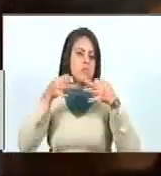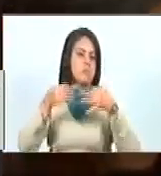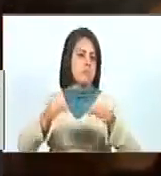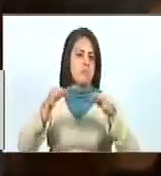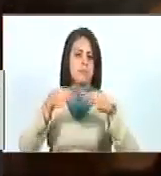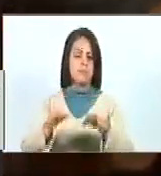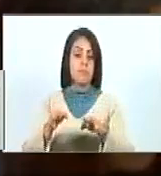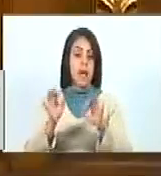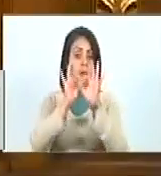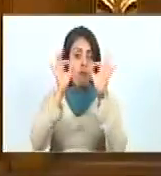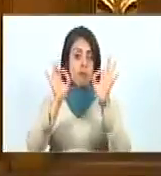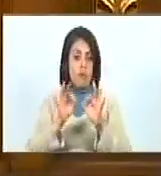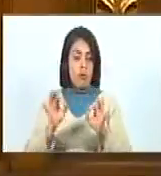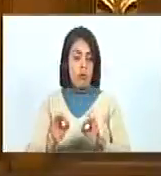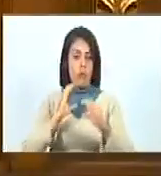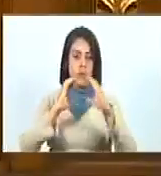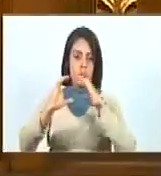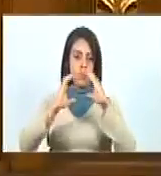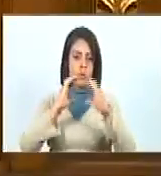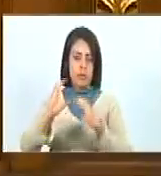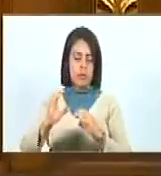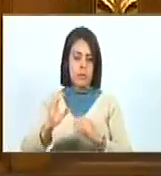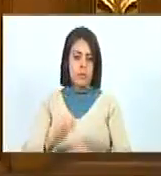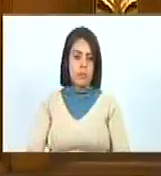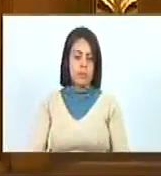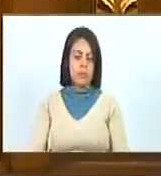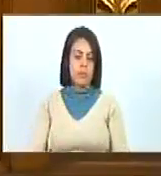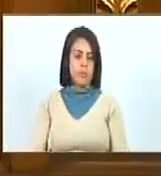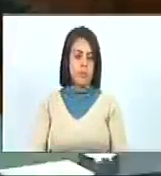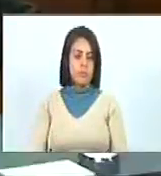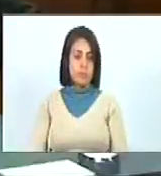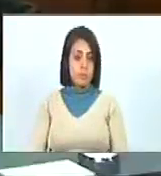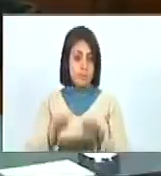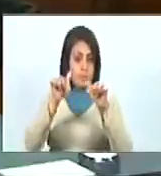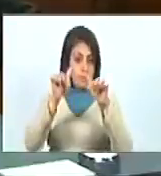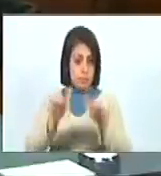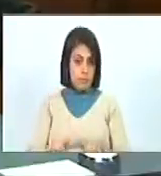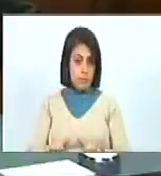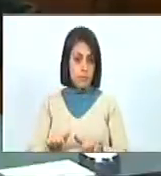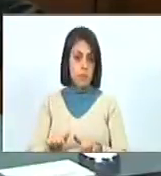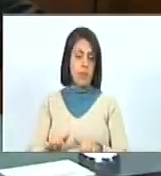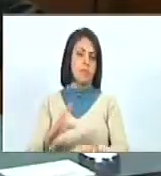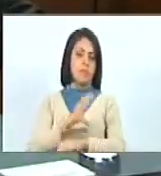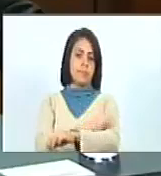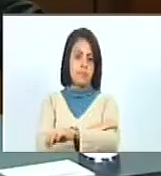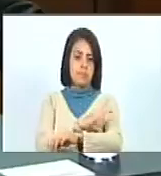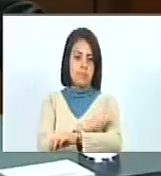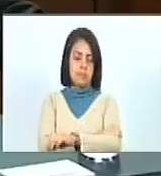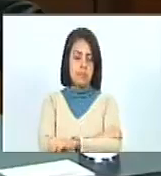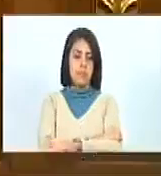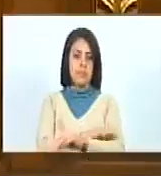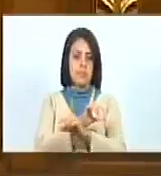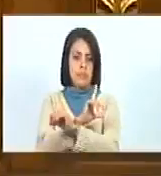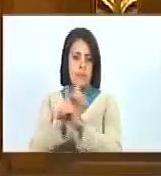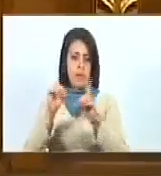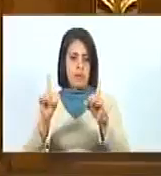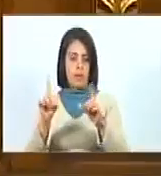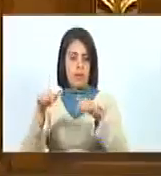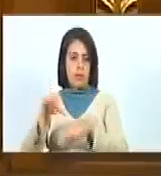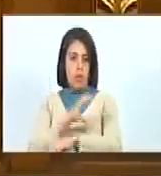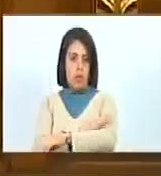la manera de comunicación oriunda. Desde esta oposición democrática, desde esta